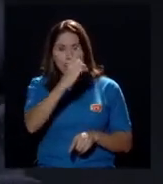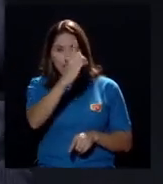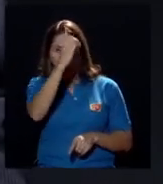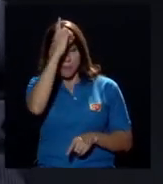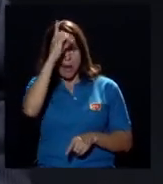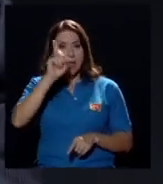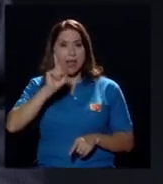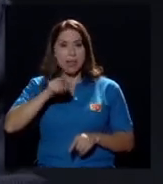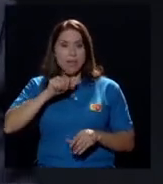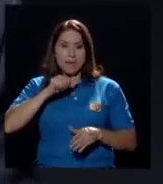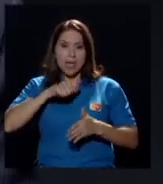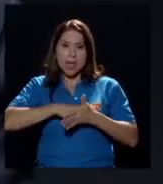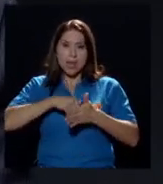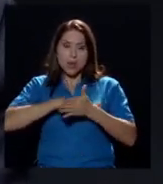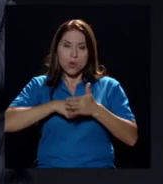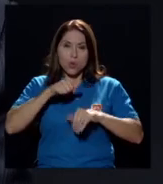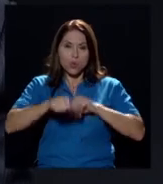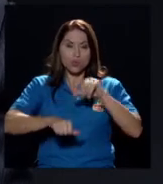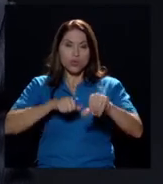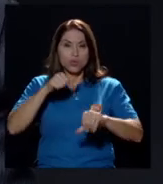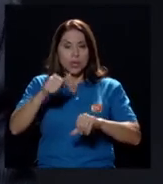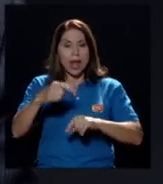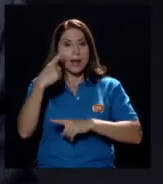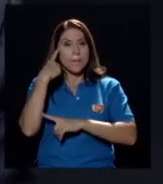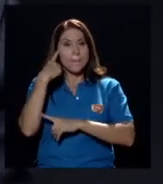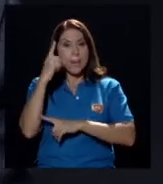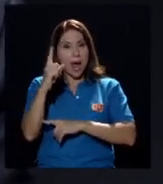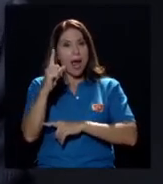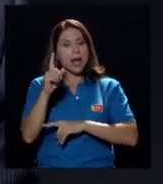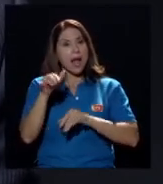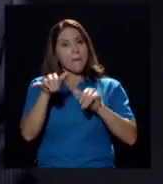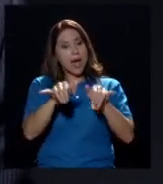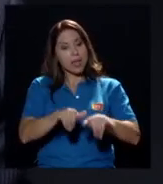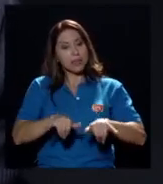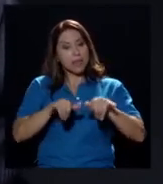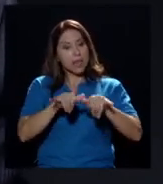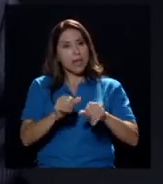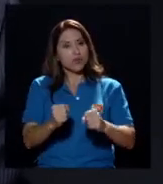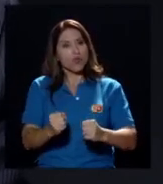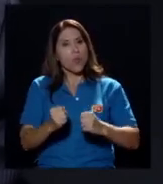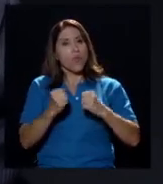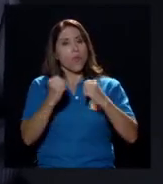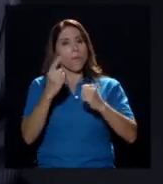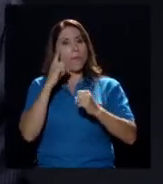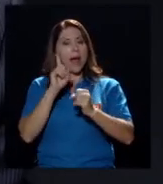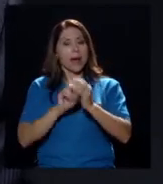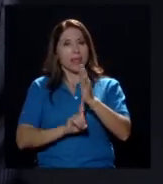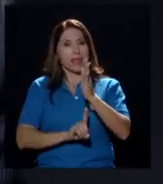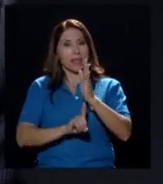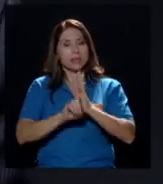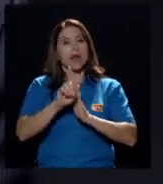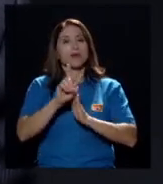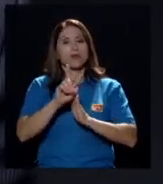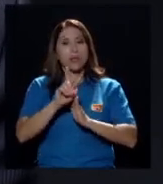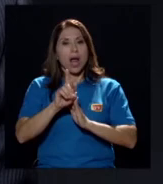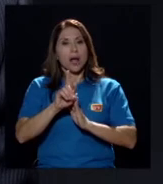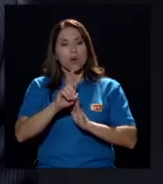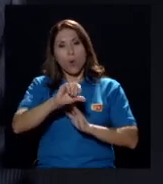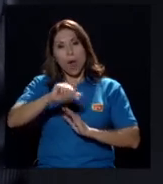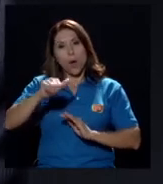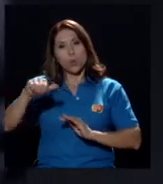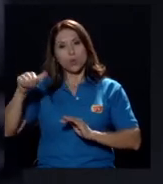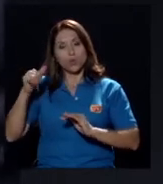para mantener su potencial para desarrollar su potencial a otros